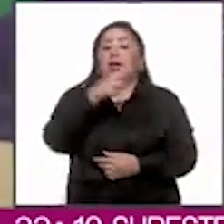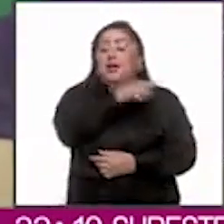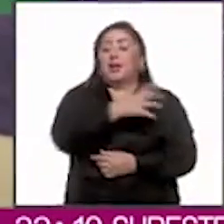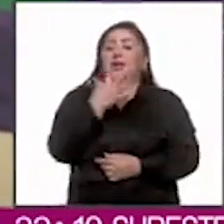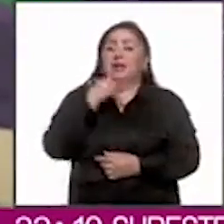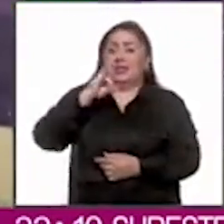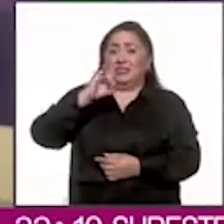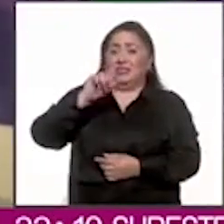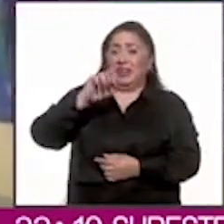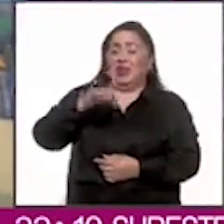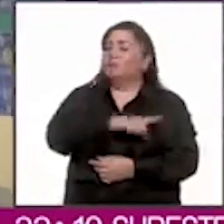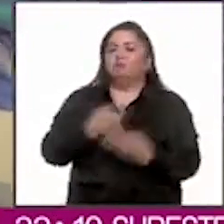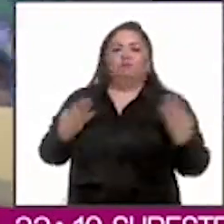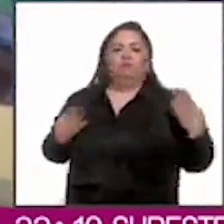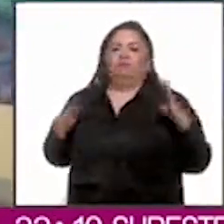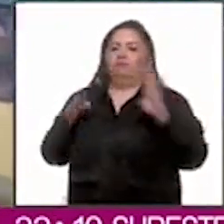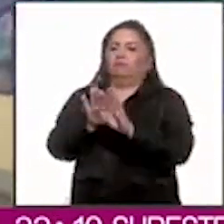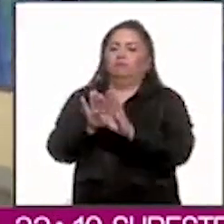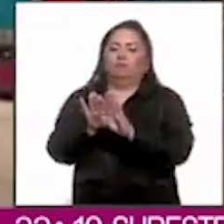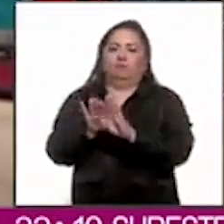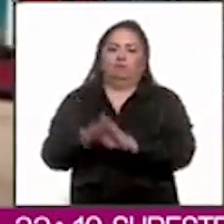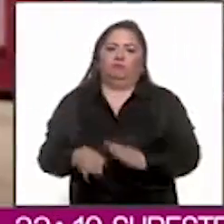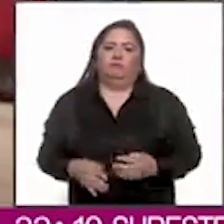mantiene el bloqueo total.